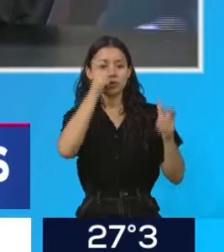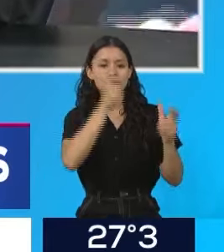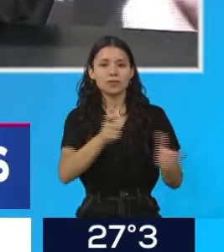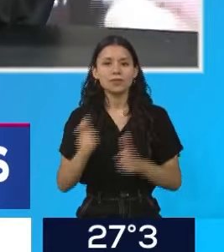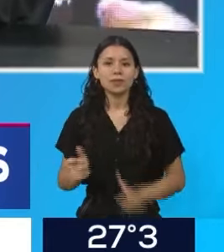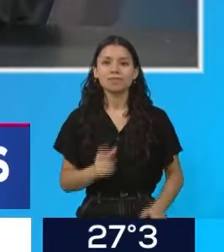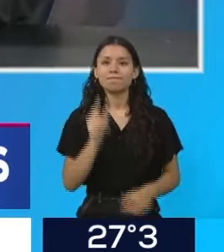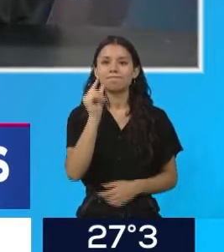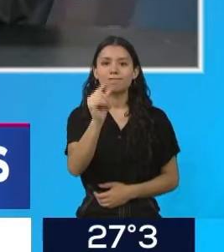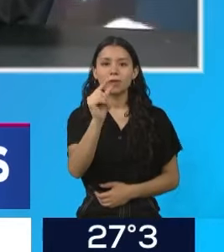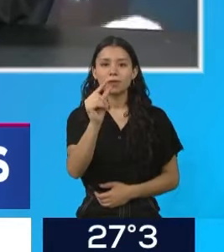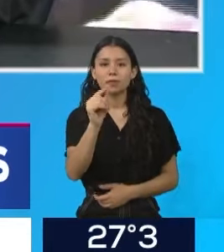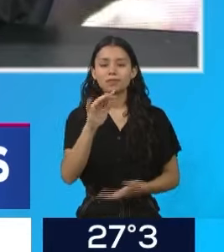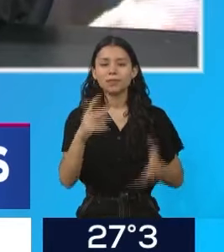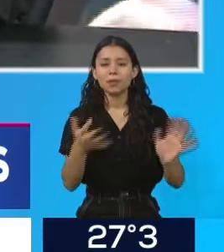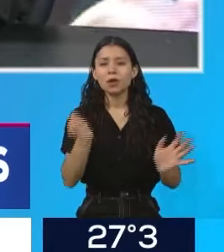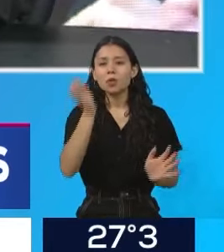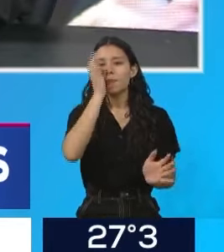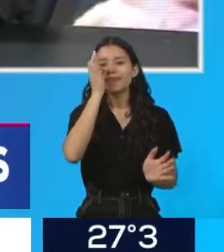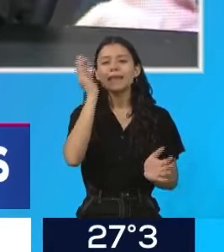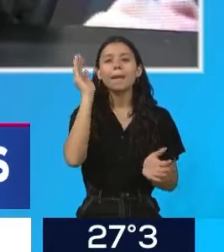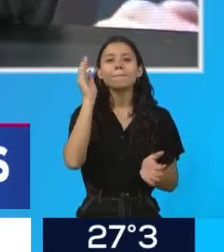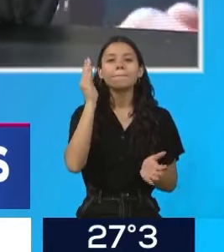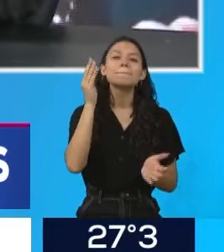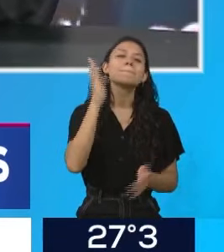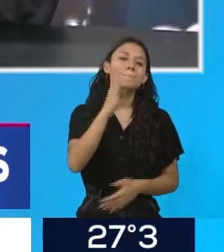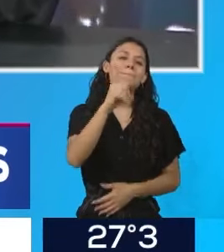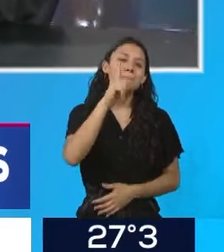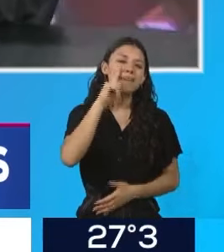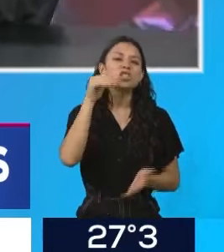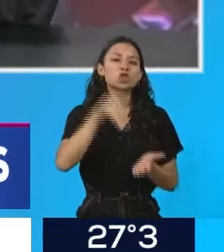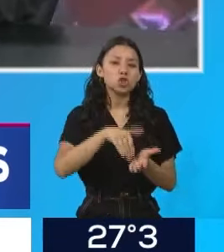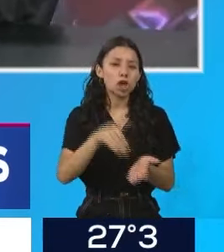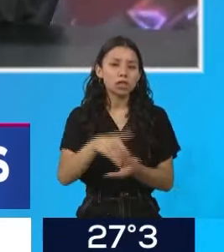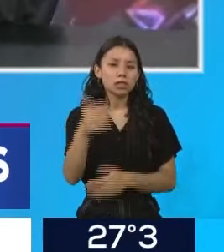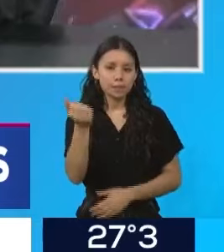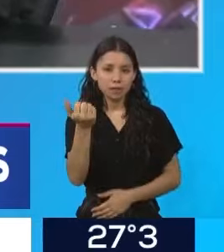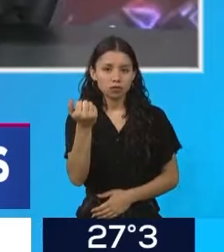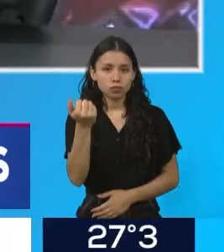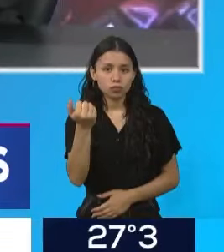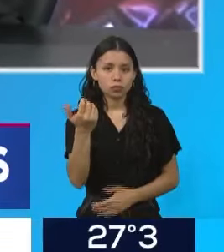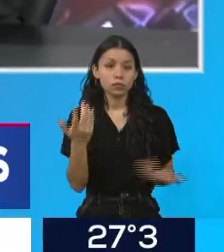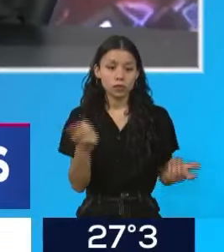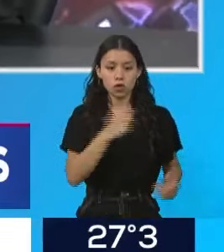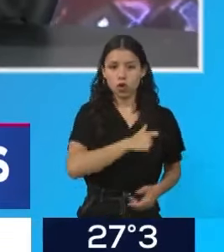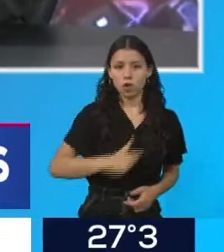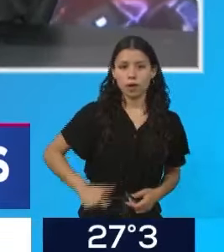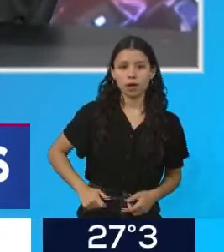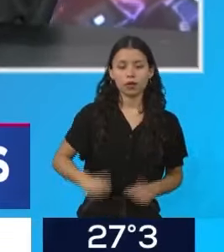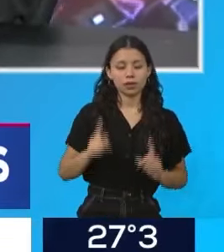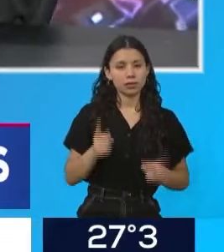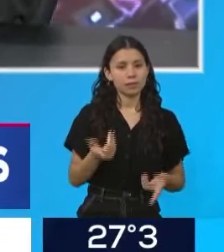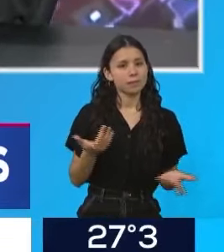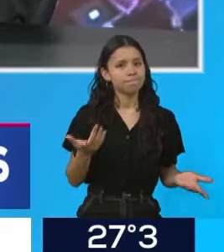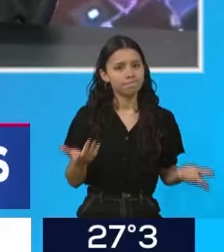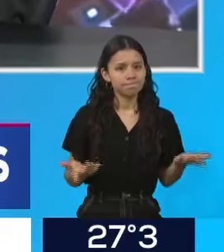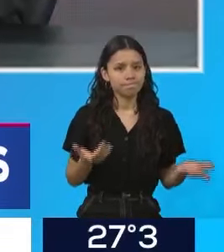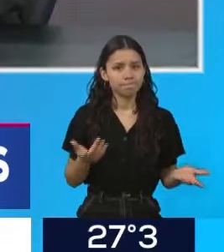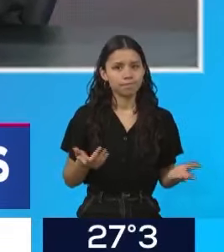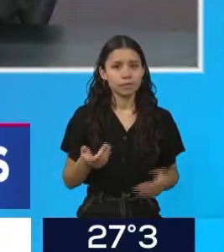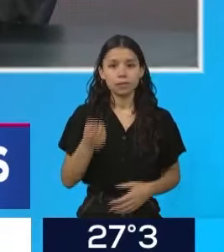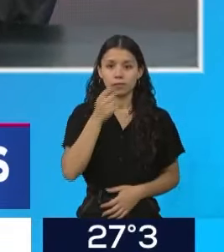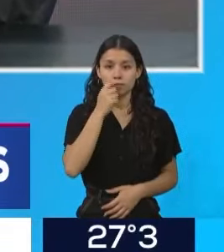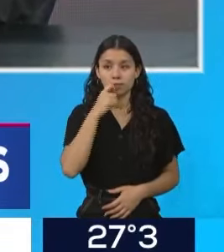de casi 20 billones de pesos, hay otros que sostienen que a los gobernadores tampoco y más si son cercanos al gobierno nacional